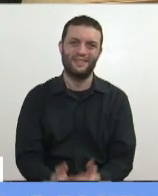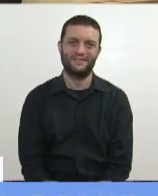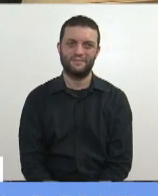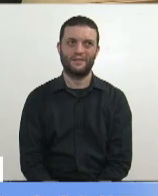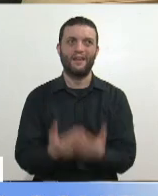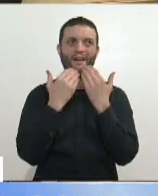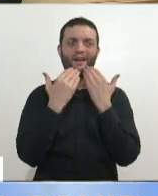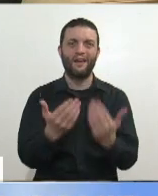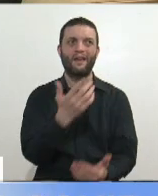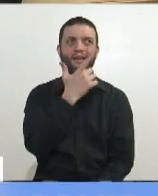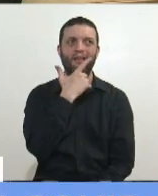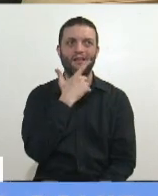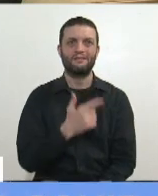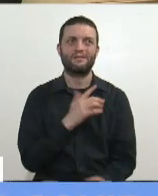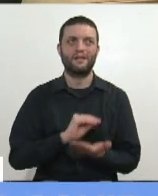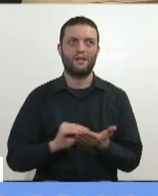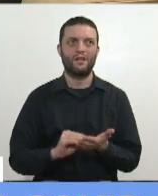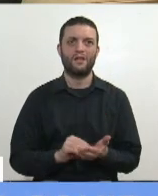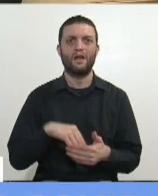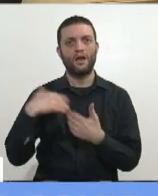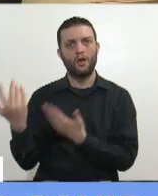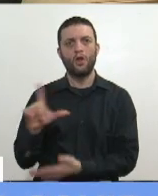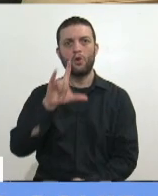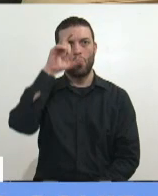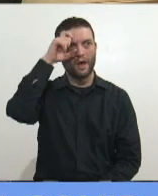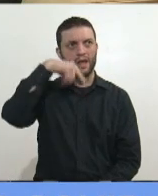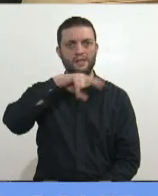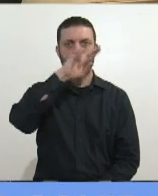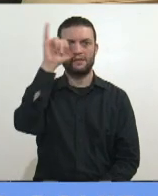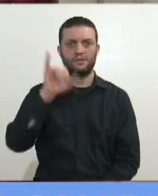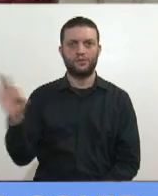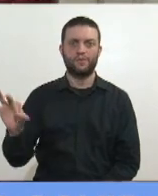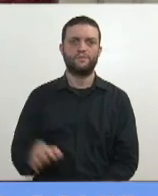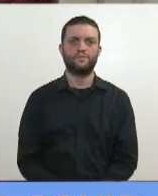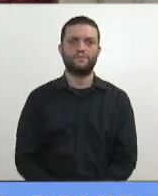Gracias, Senador. Tiene la palabra Senador Luenzo. Gracias.